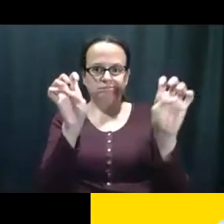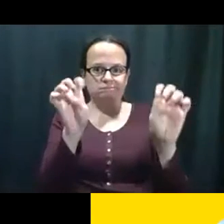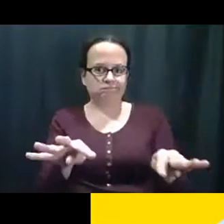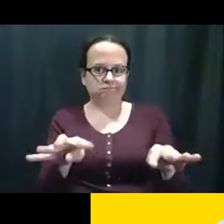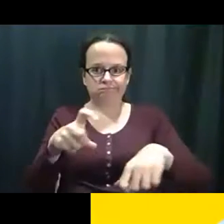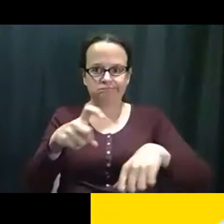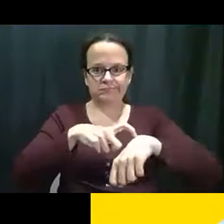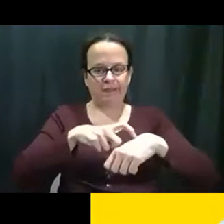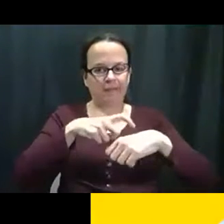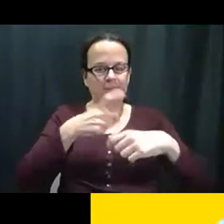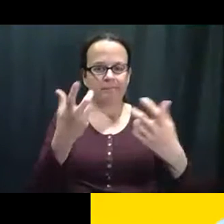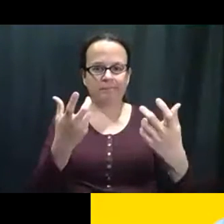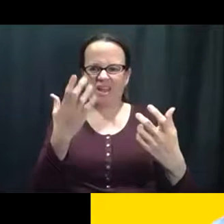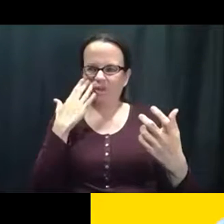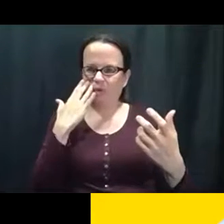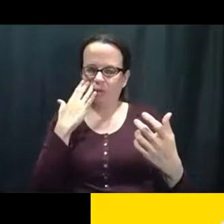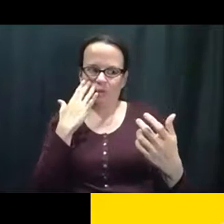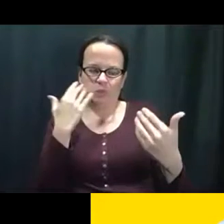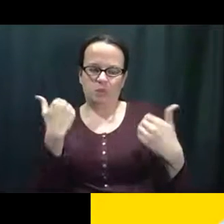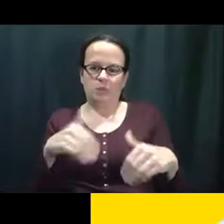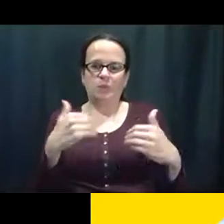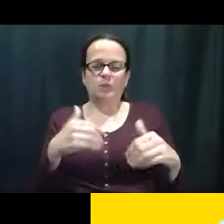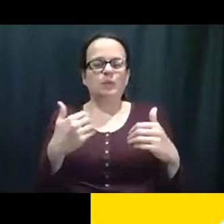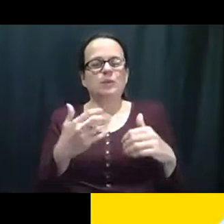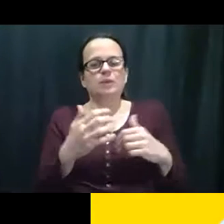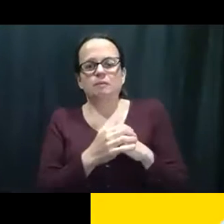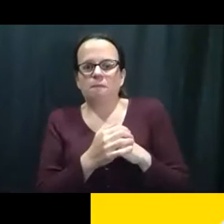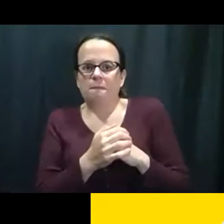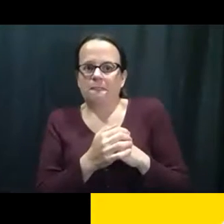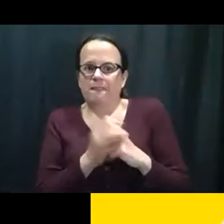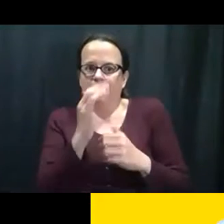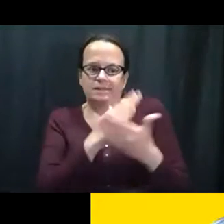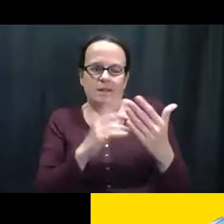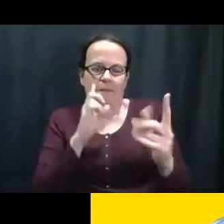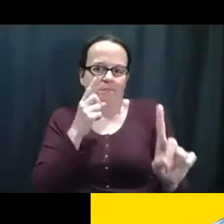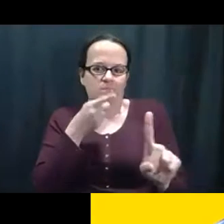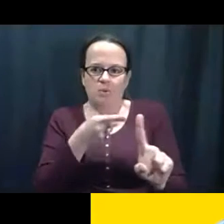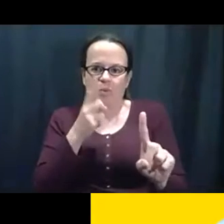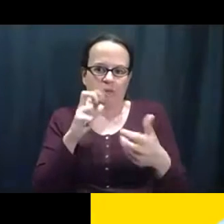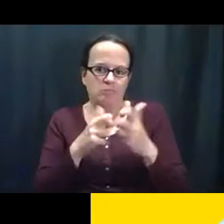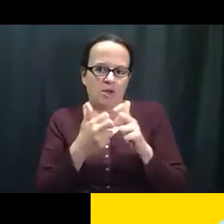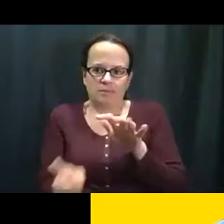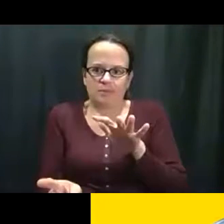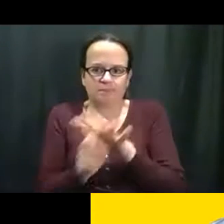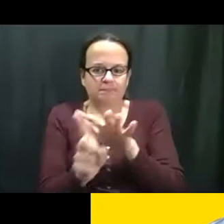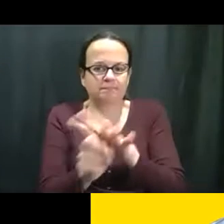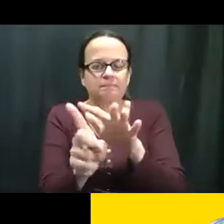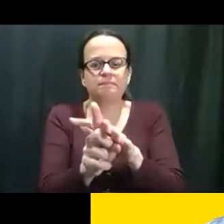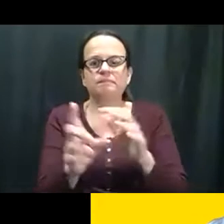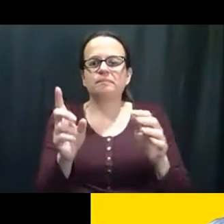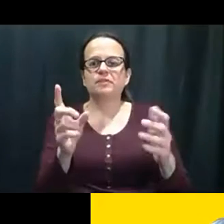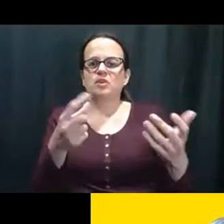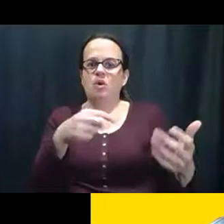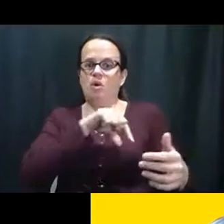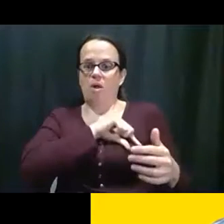eh, recibí la llamada que el programa de David iba, iba a cerrar por un tiempo, un tiempo indeterminado. Eh,